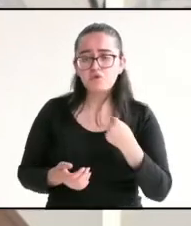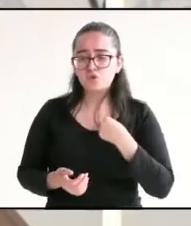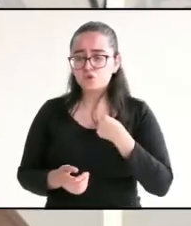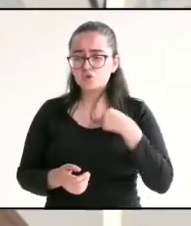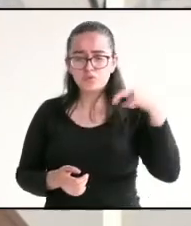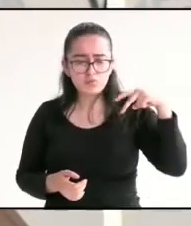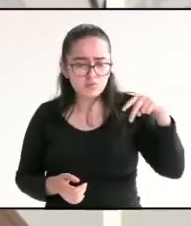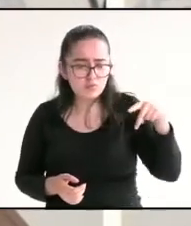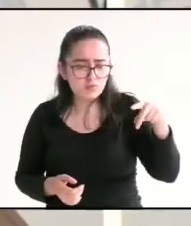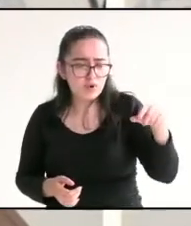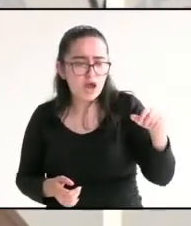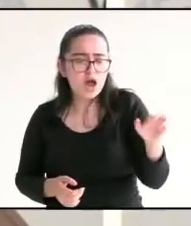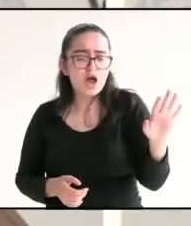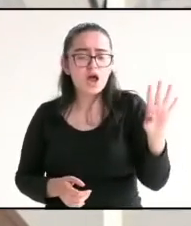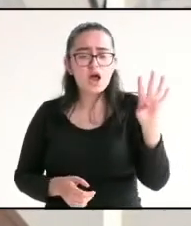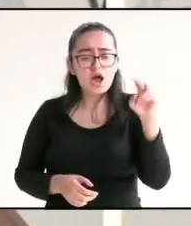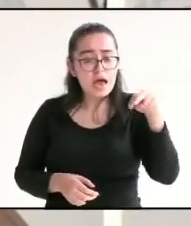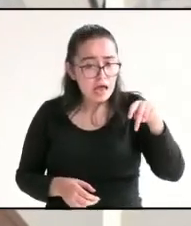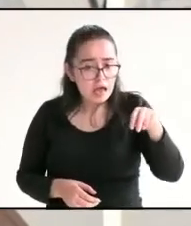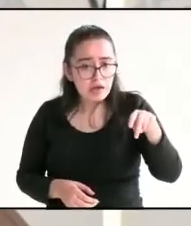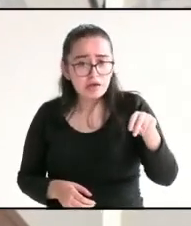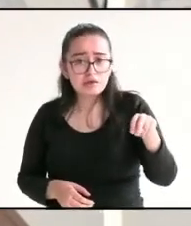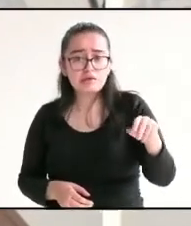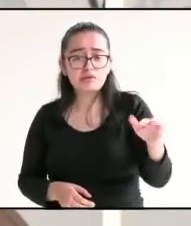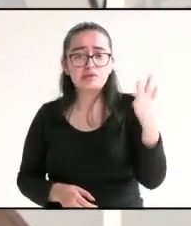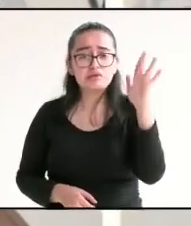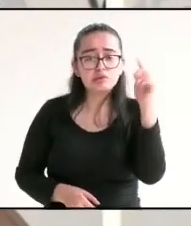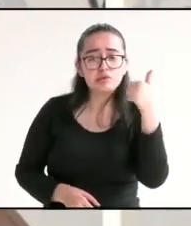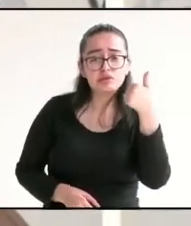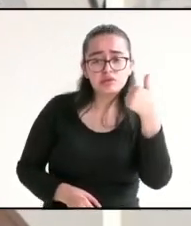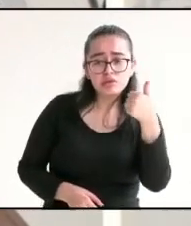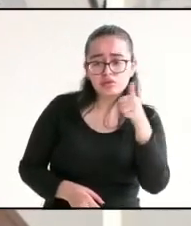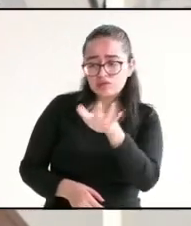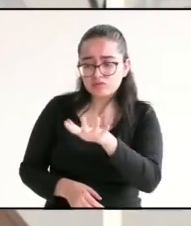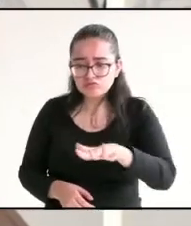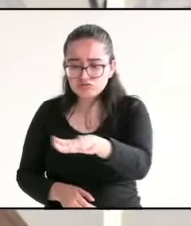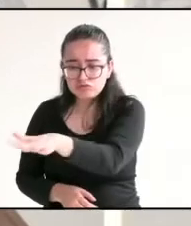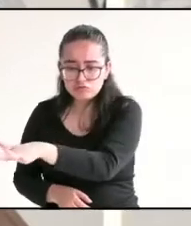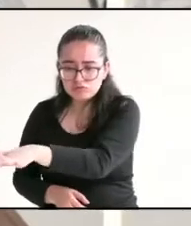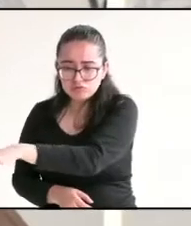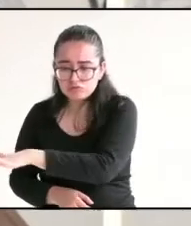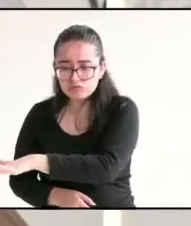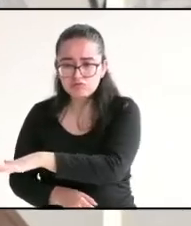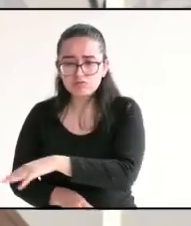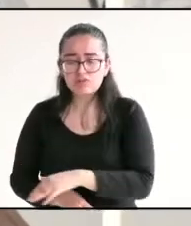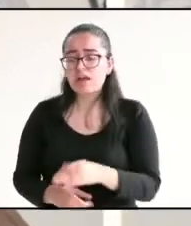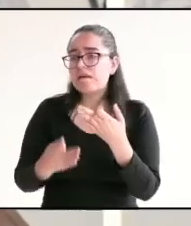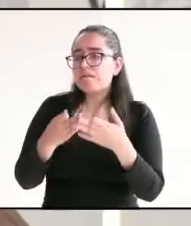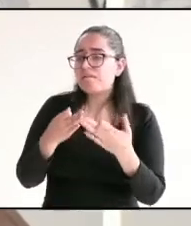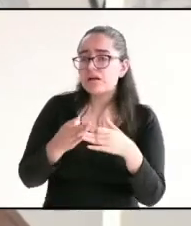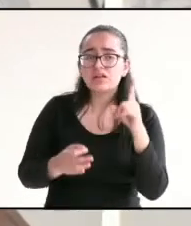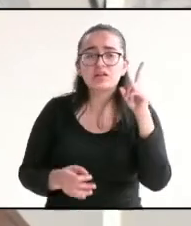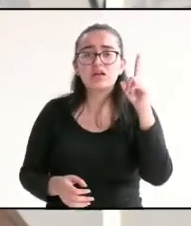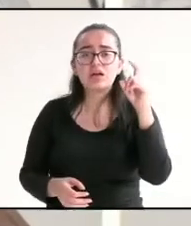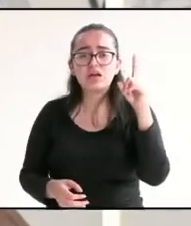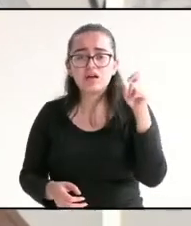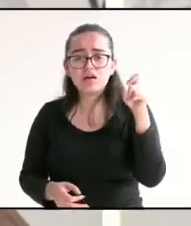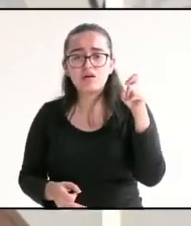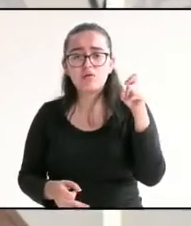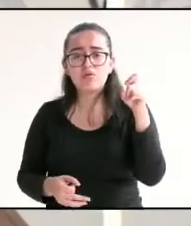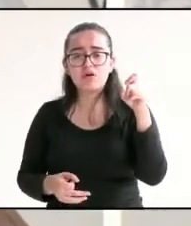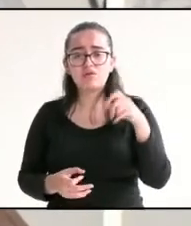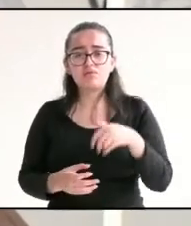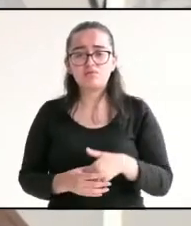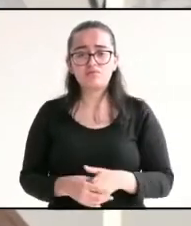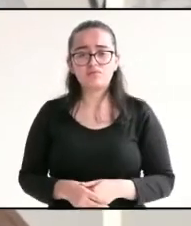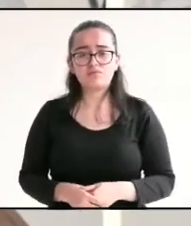las 56 comunidades del municipio y he notado la falta del vital líquido en las comunidades más grandes de nuestro